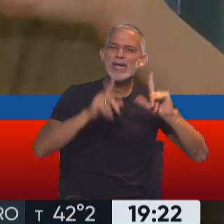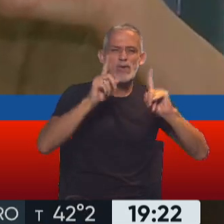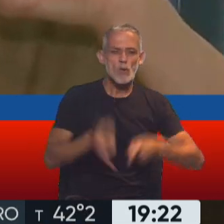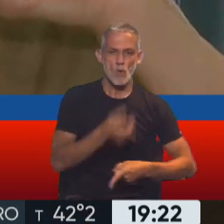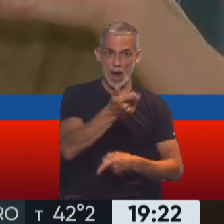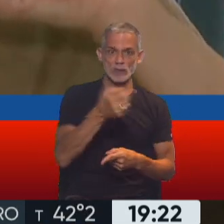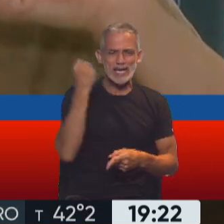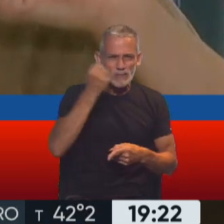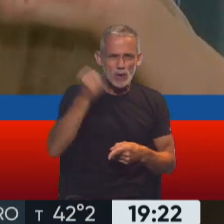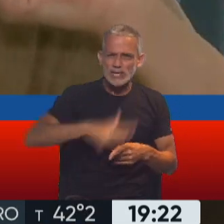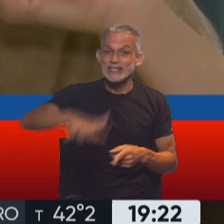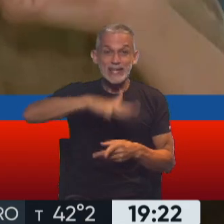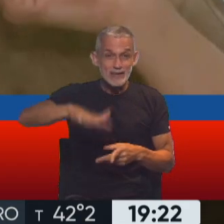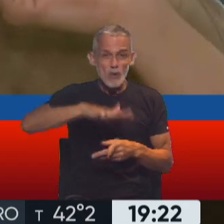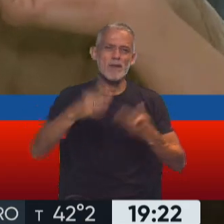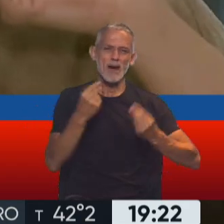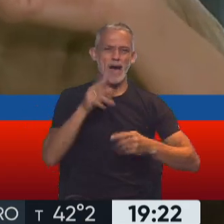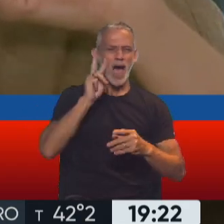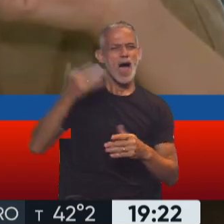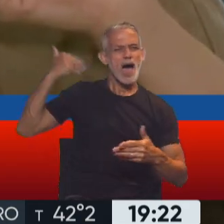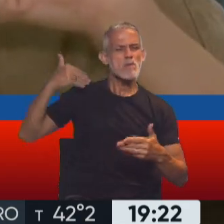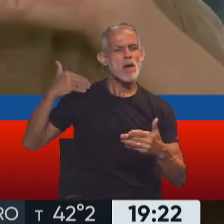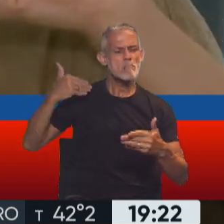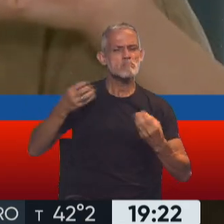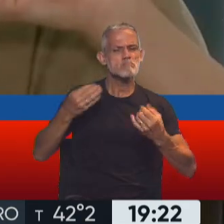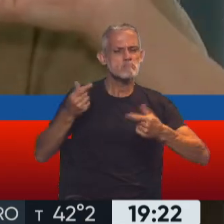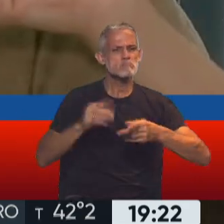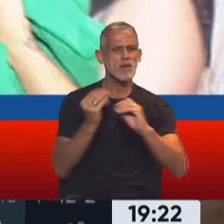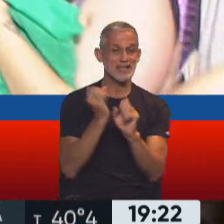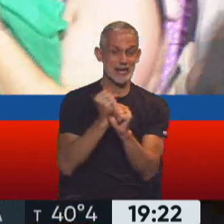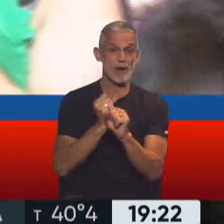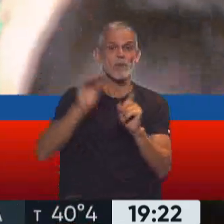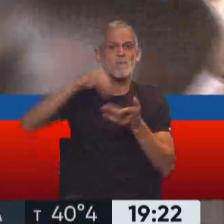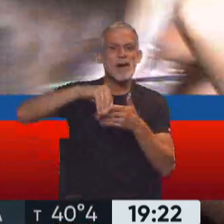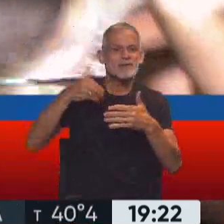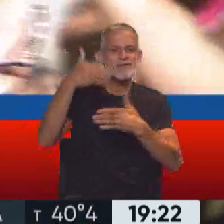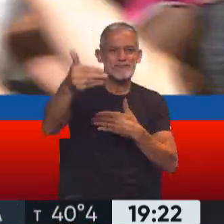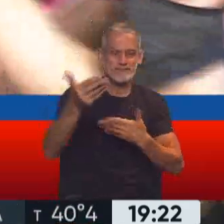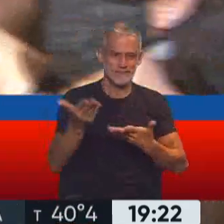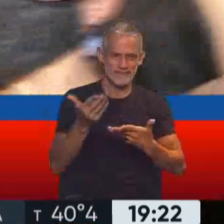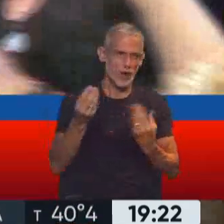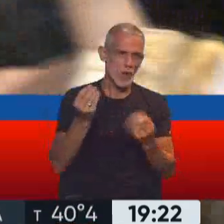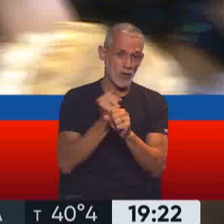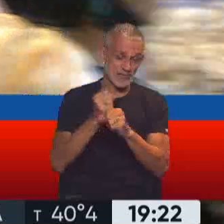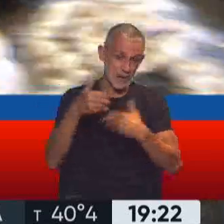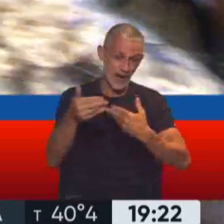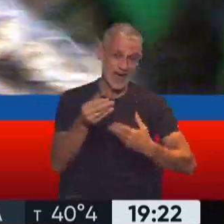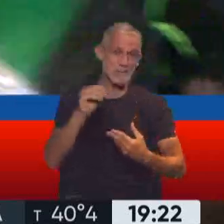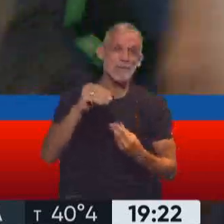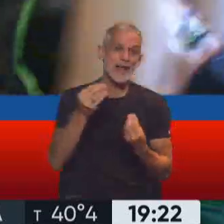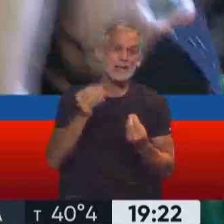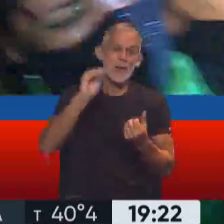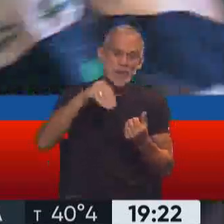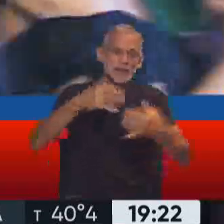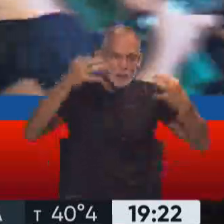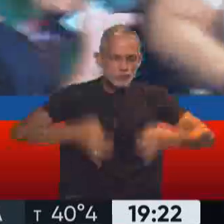importantes estos espacios para mirar para atrás y, sobre todo, para mirar para adelante y mucho trabajo para que cada vez se haga más